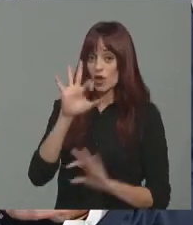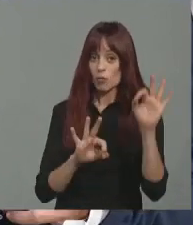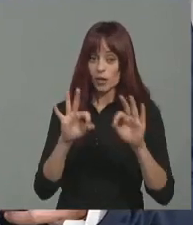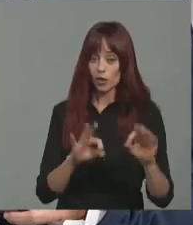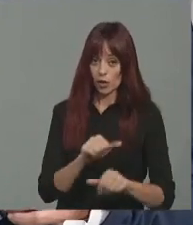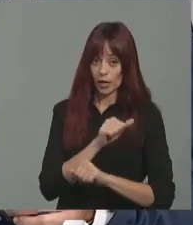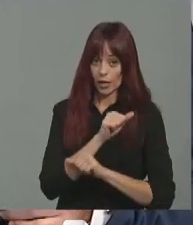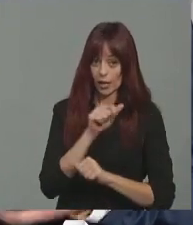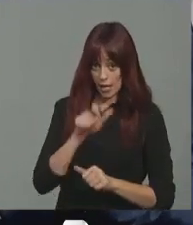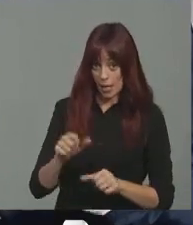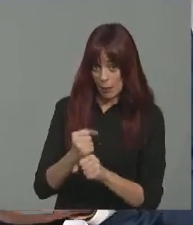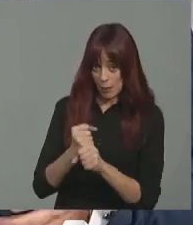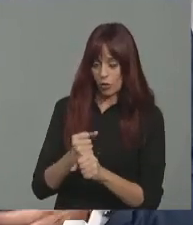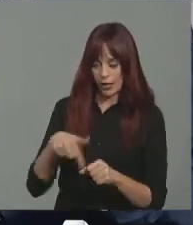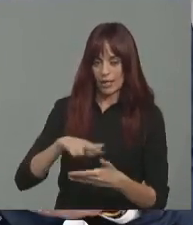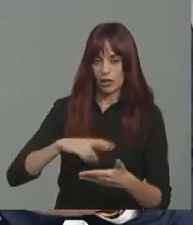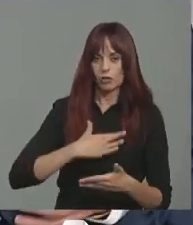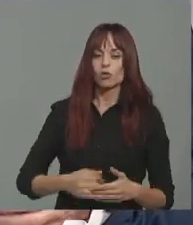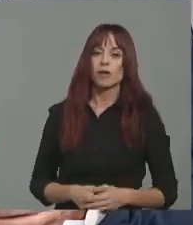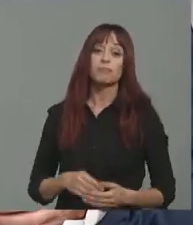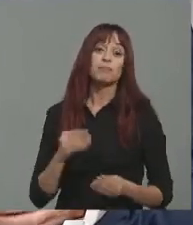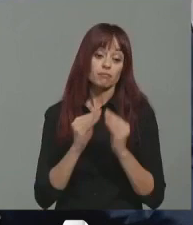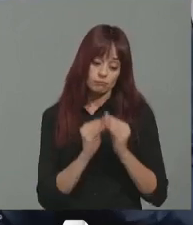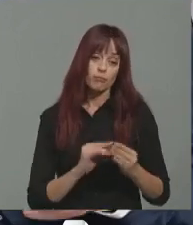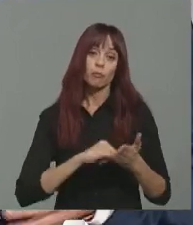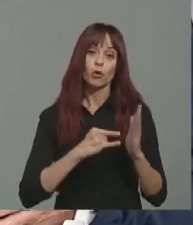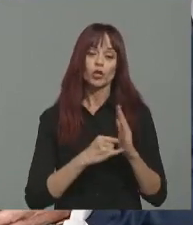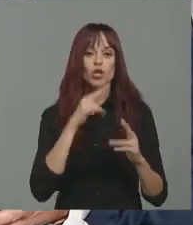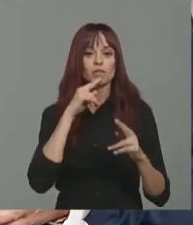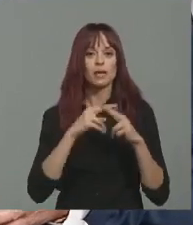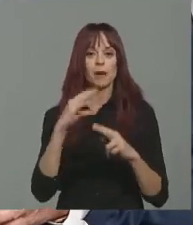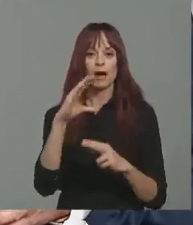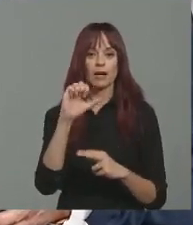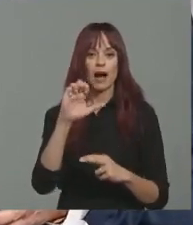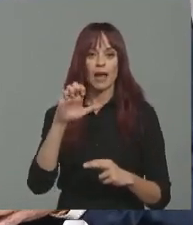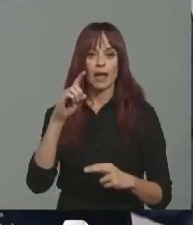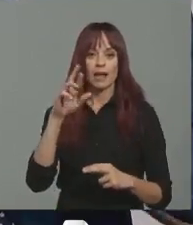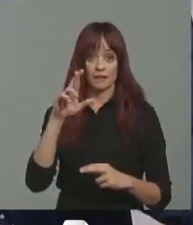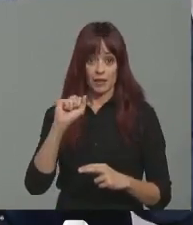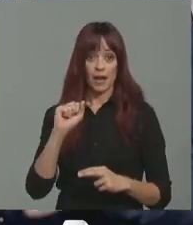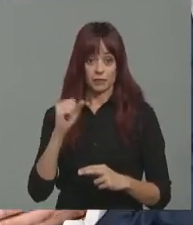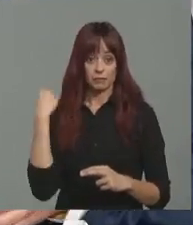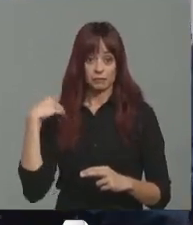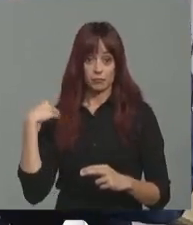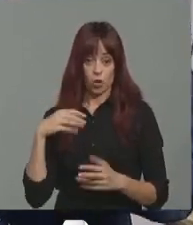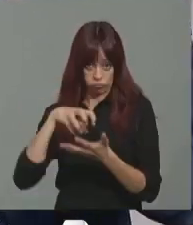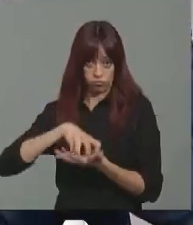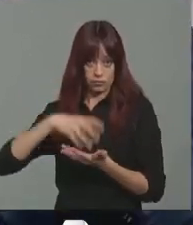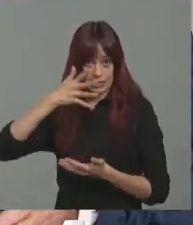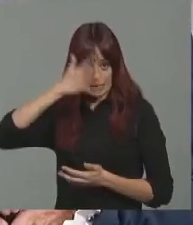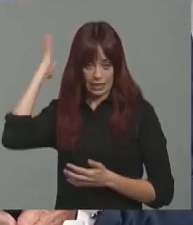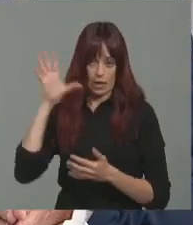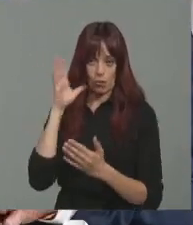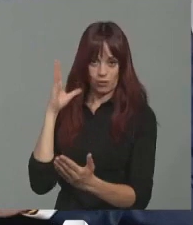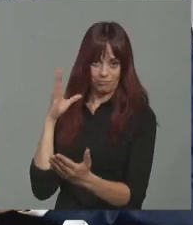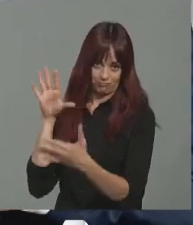Queremos ir a más. Y para eso hemos desarrollado un proyecto, que es el proyecto CAETRA, que tiene su base en Cartagena, por su relación con